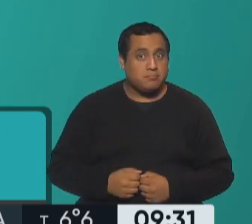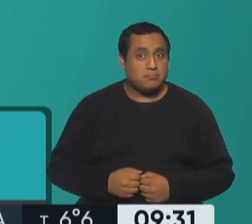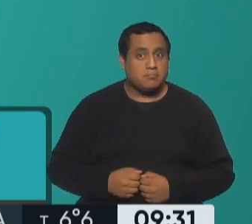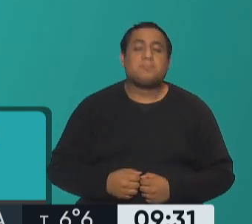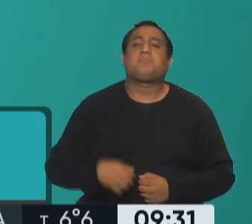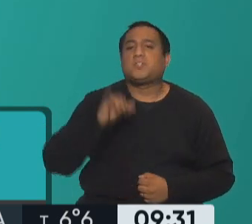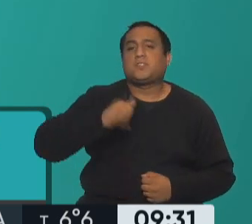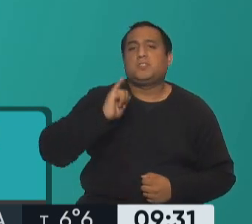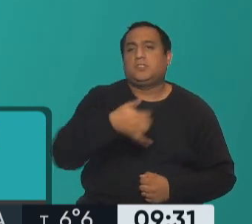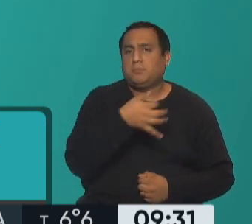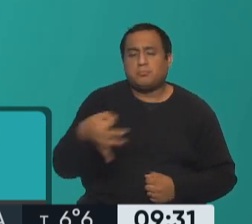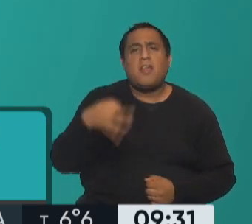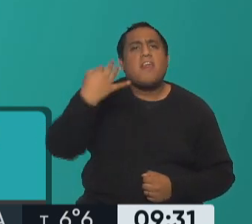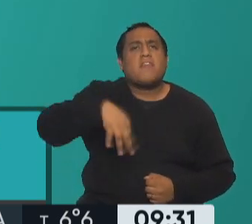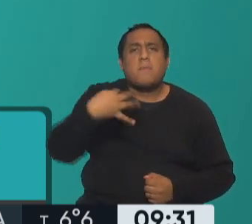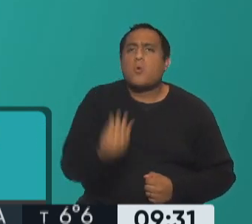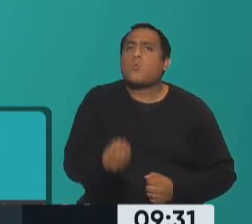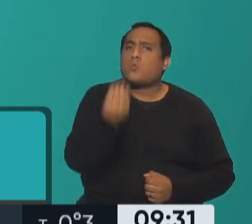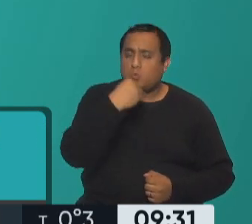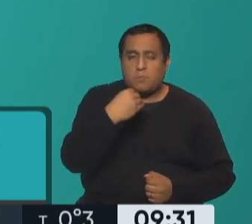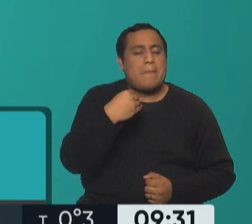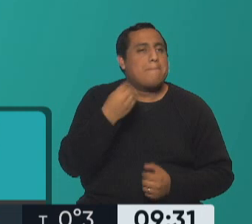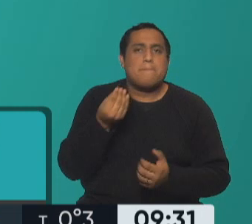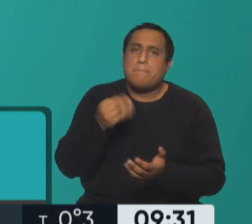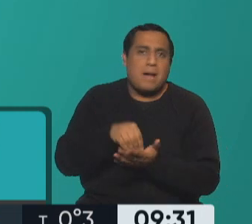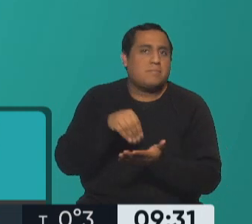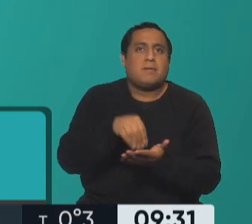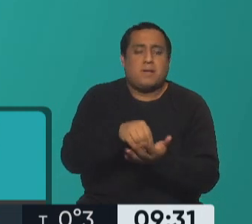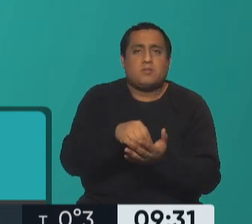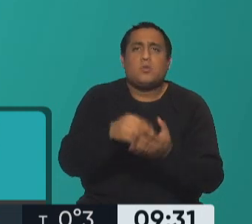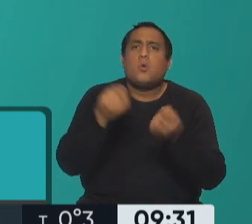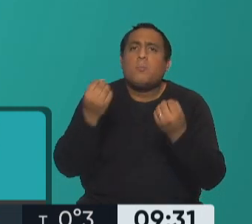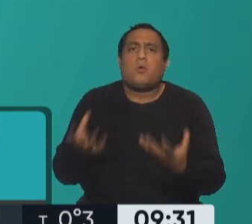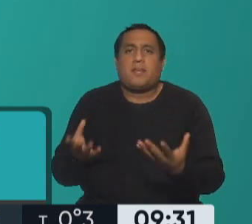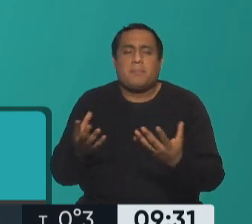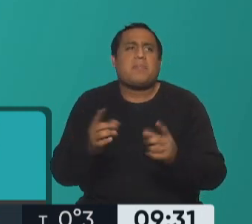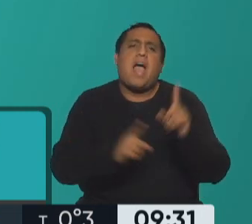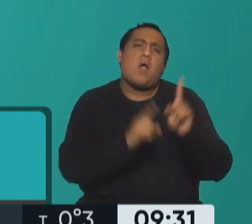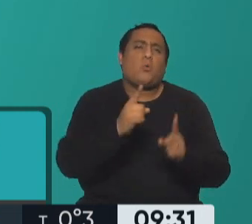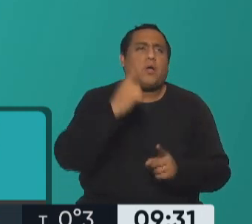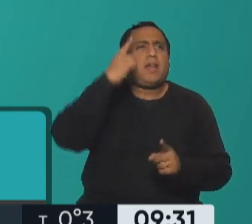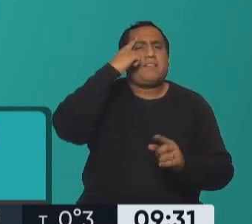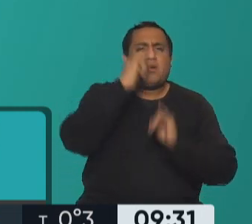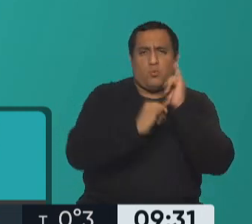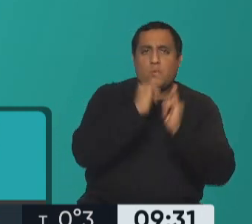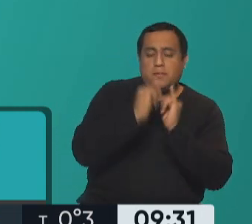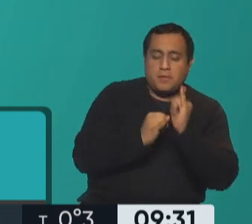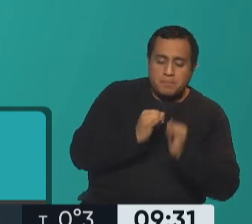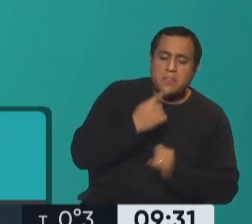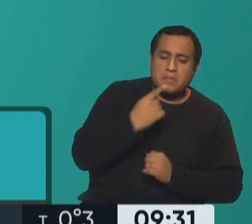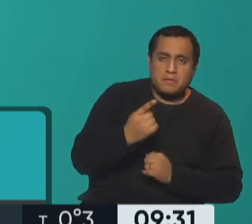Exactamente, y debemos incorporar cada vez más, porque contrario a las creencias que dicen que